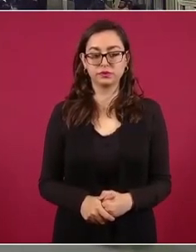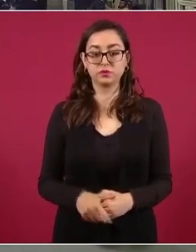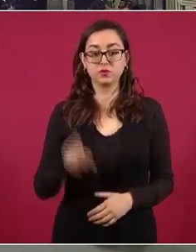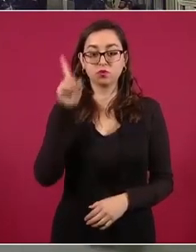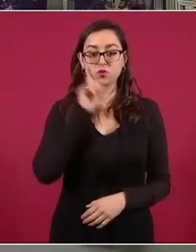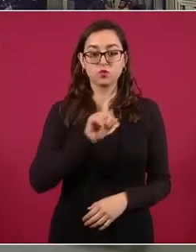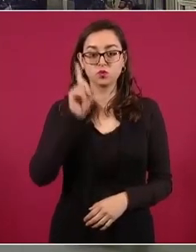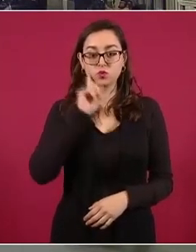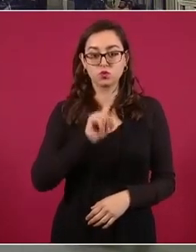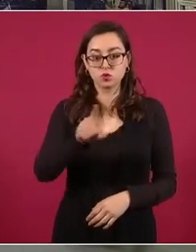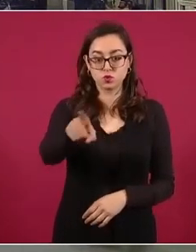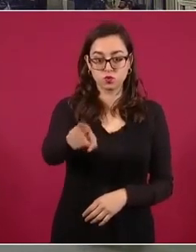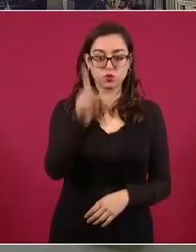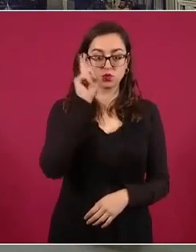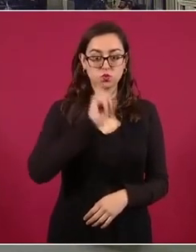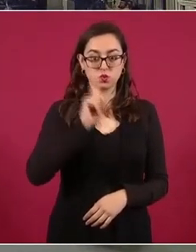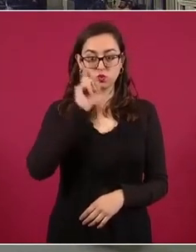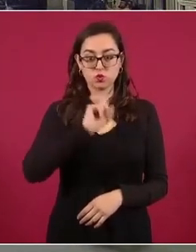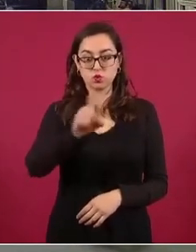Mujer, la compañera.